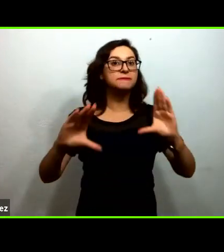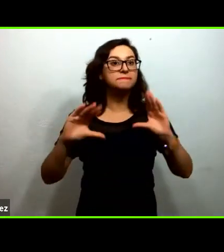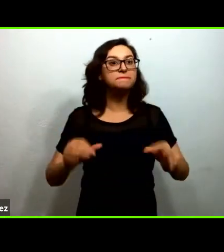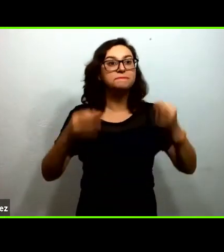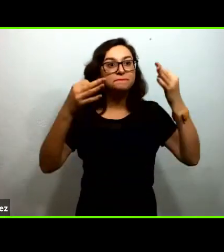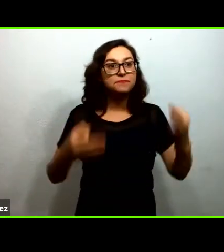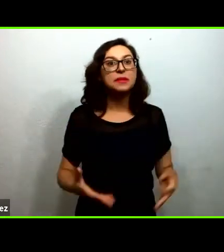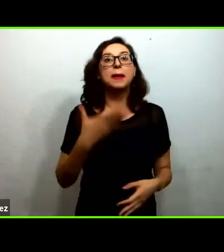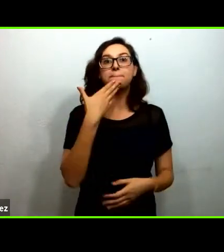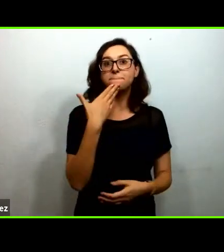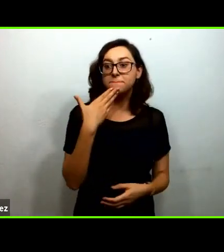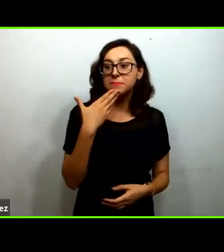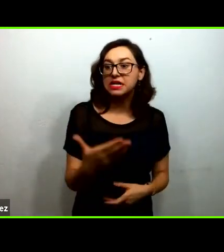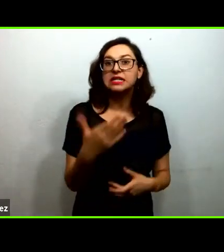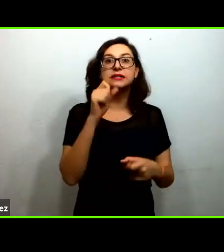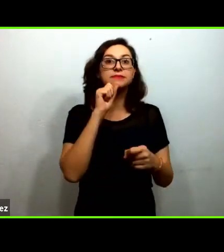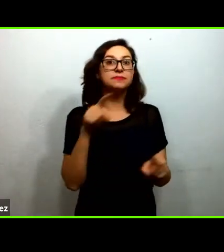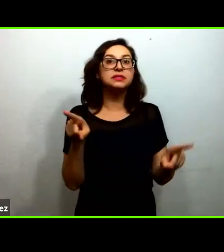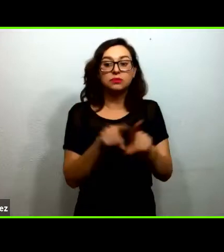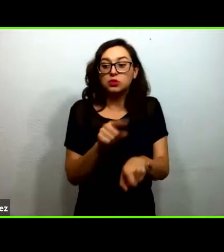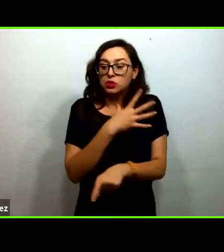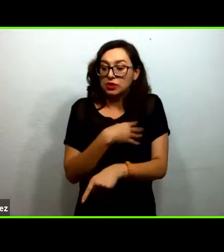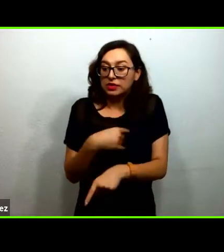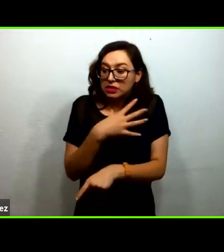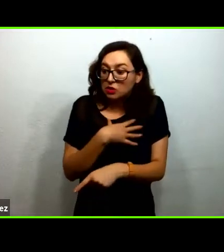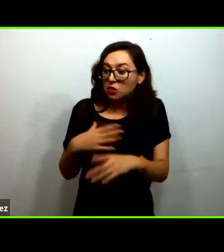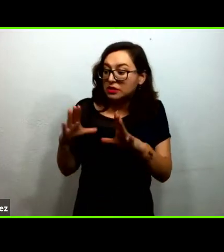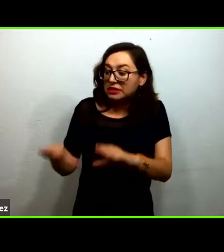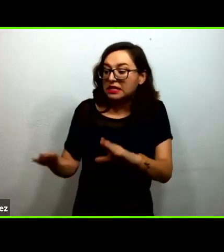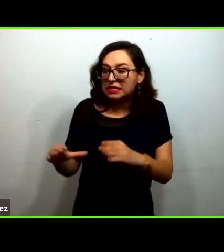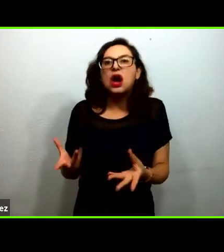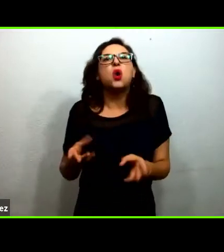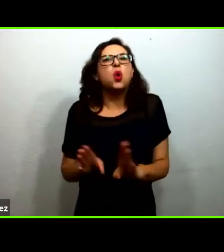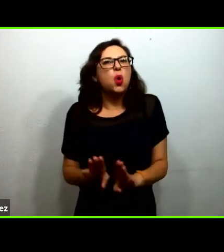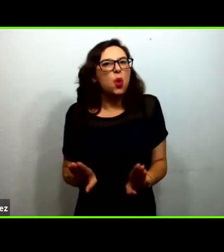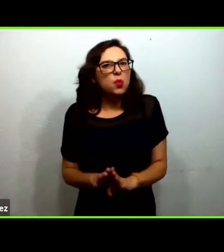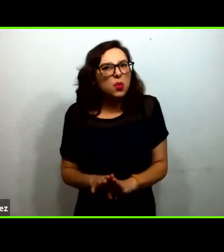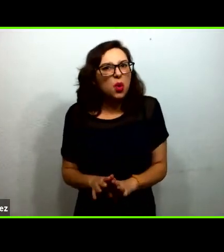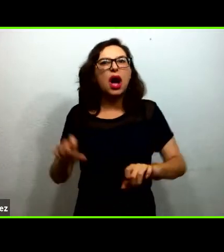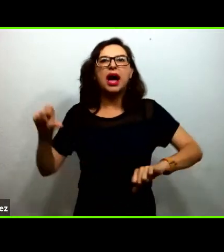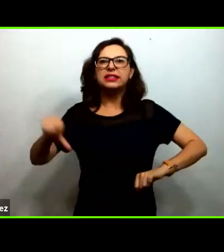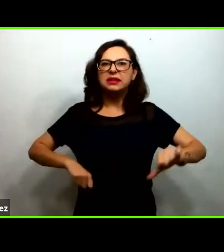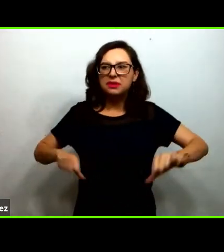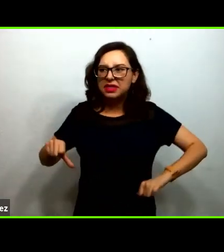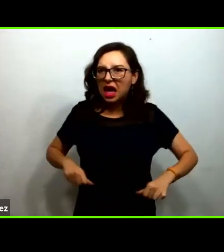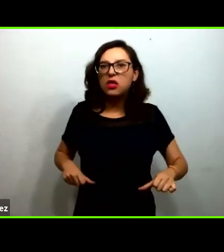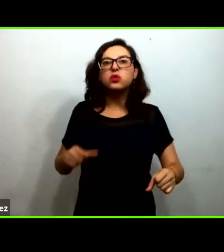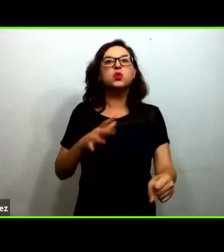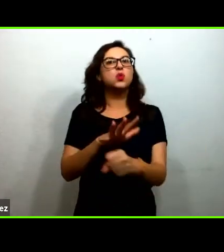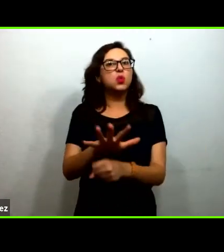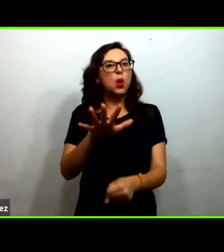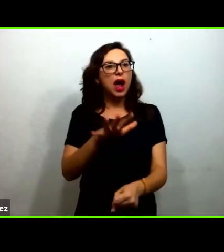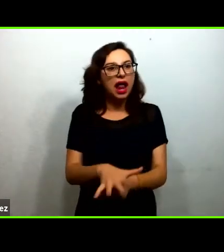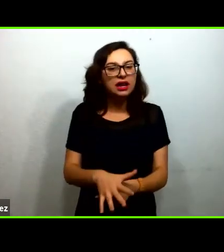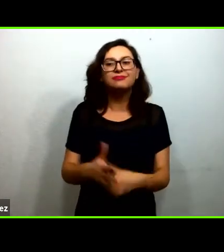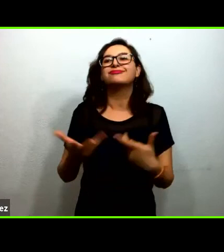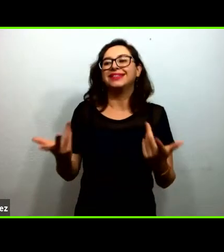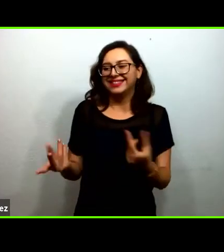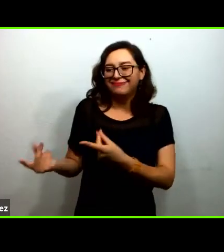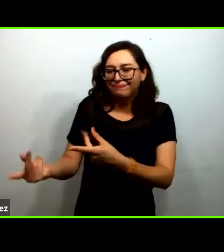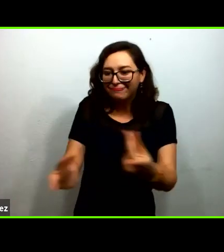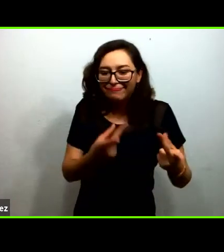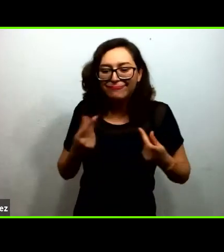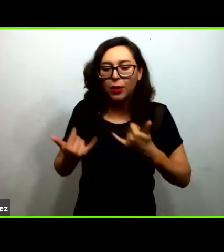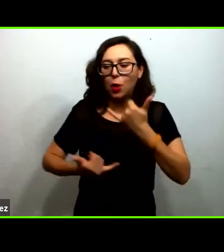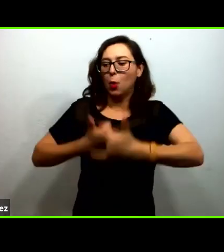que brinden a sus hijos y a sus hijas y actividades lúdico culturales que le permitan a